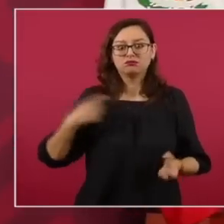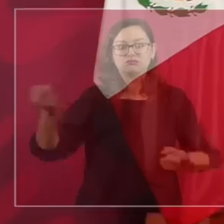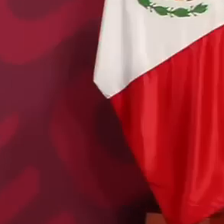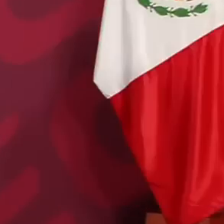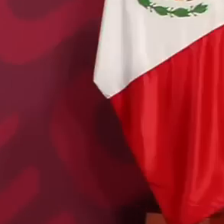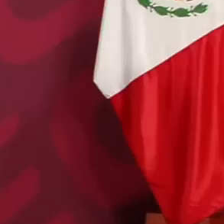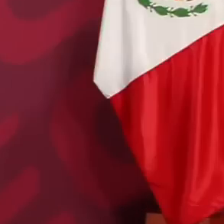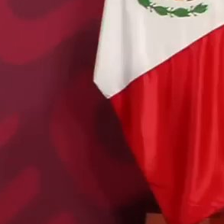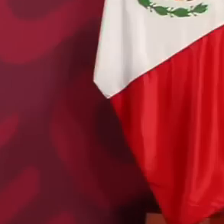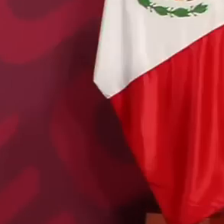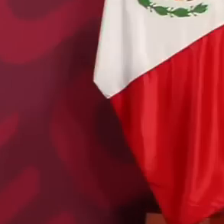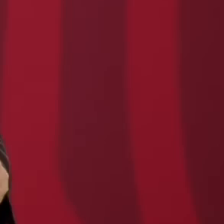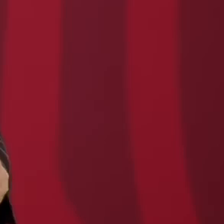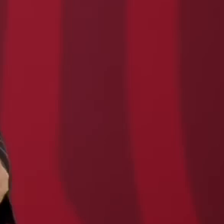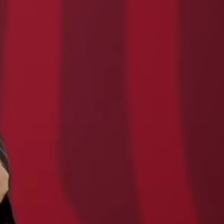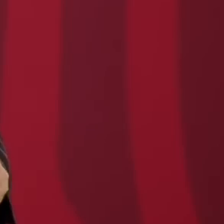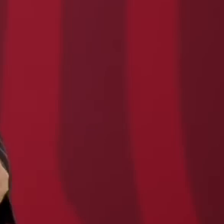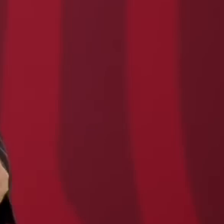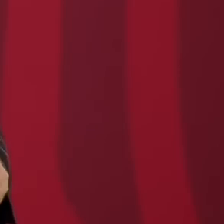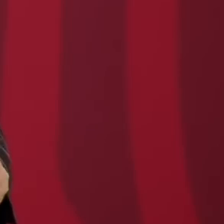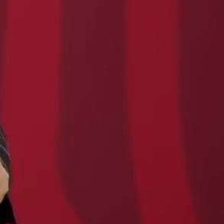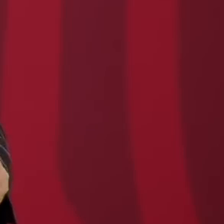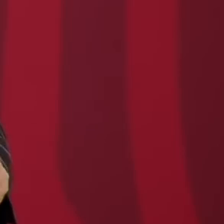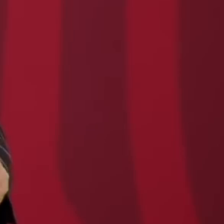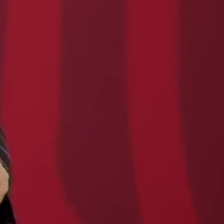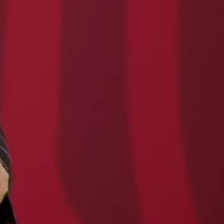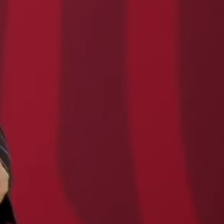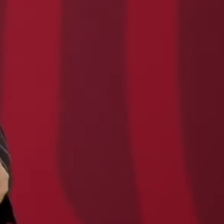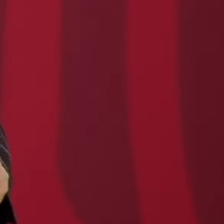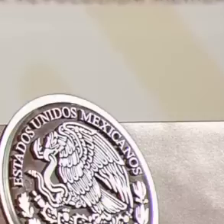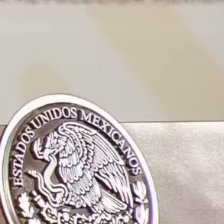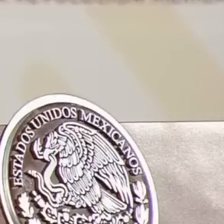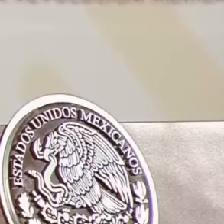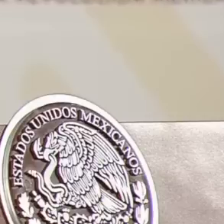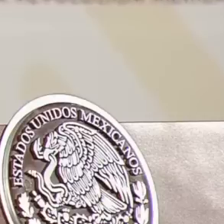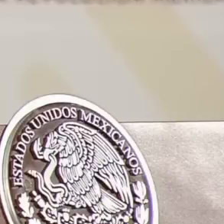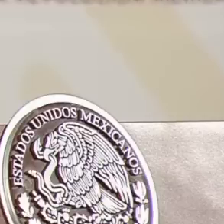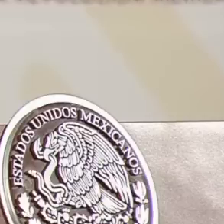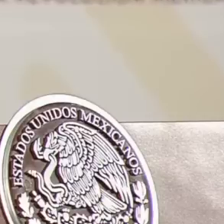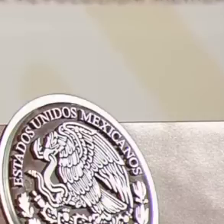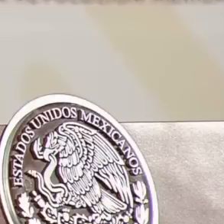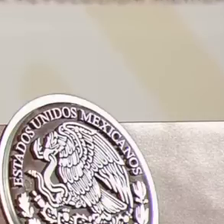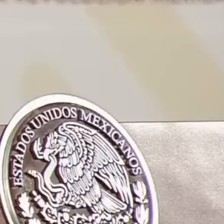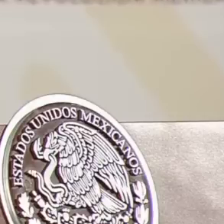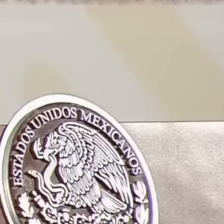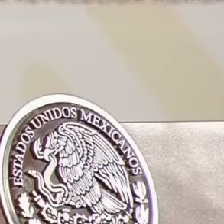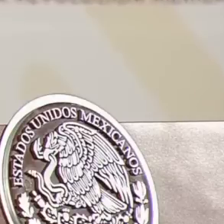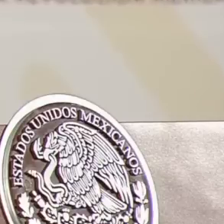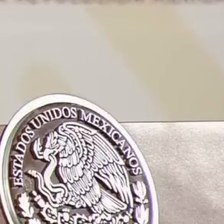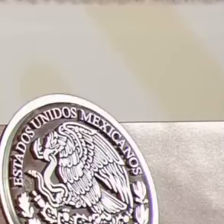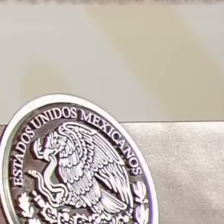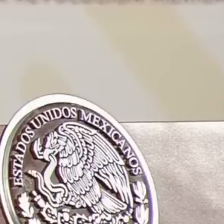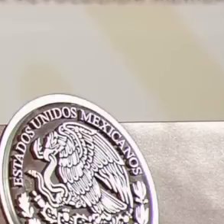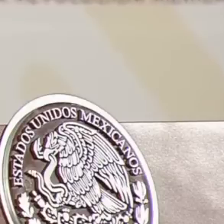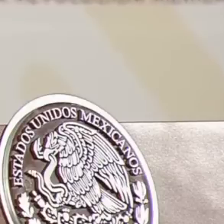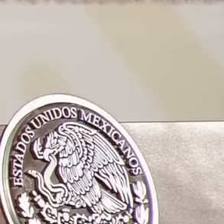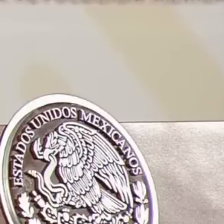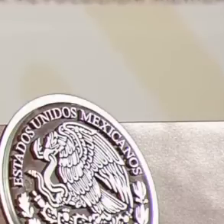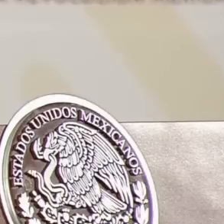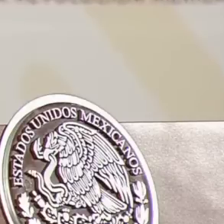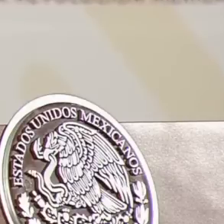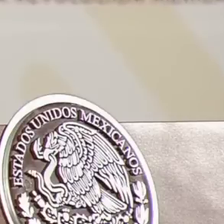obligados a dar la comunicación. Ahora, el análisis,